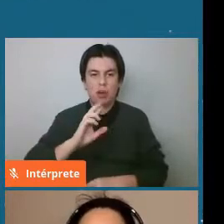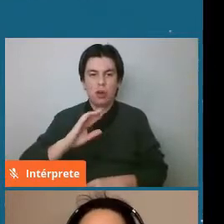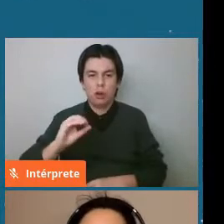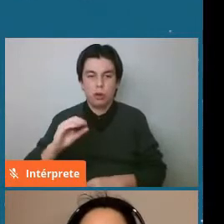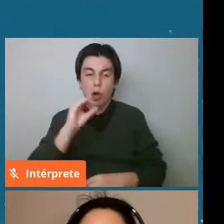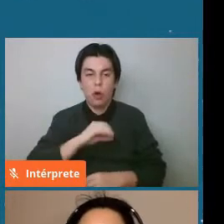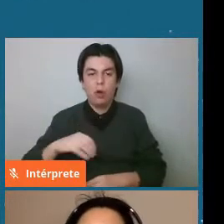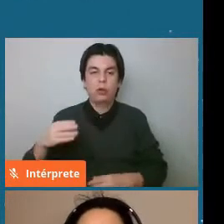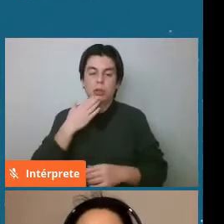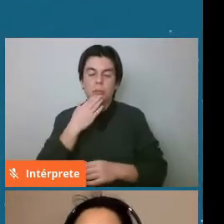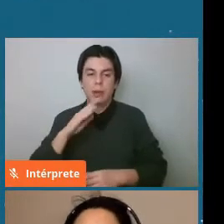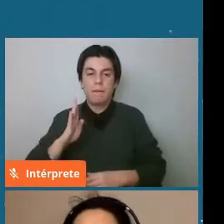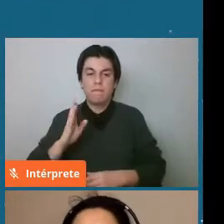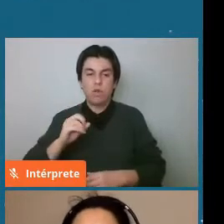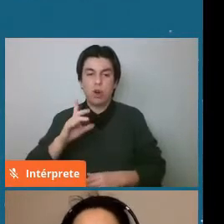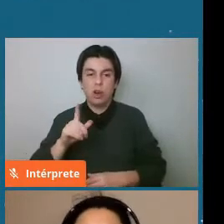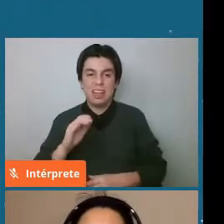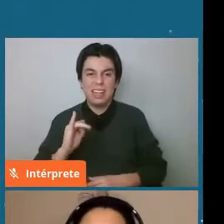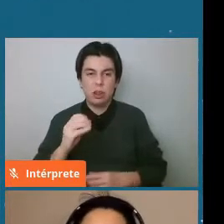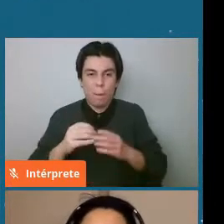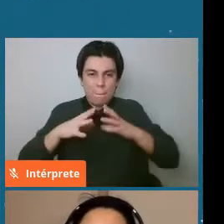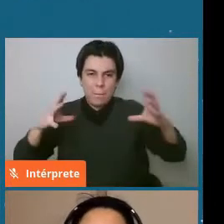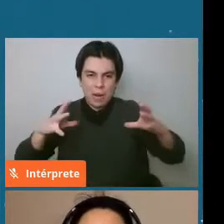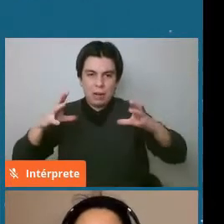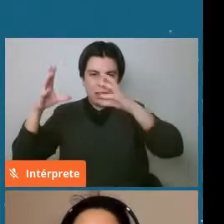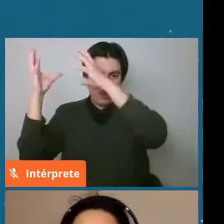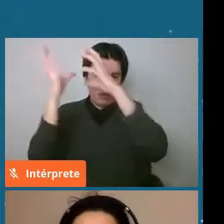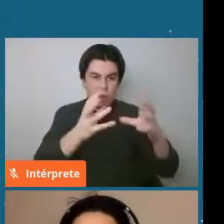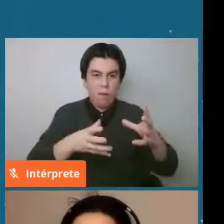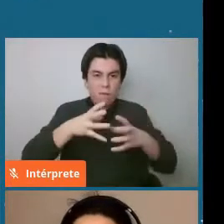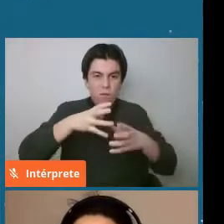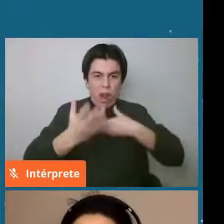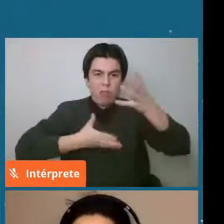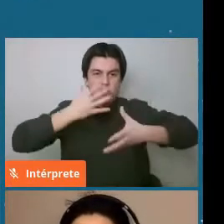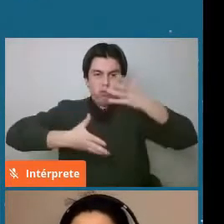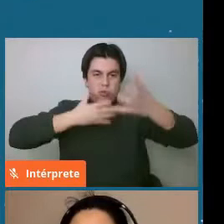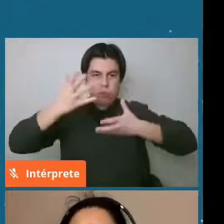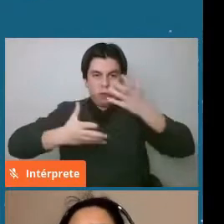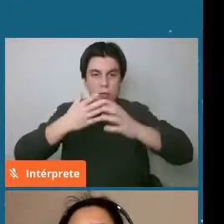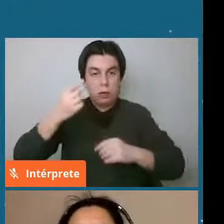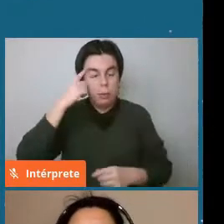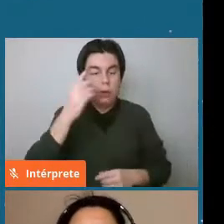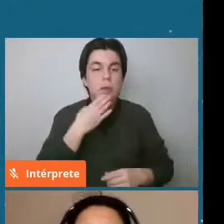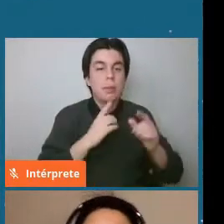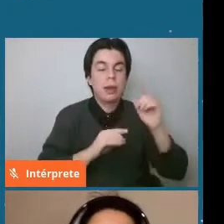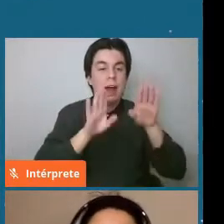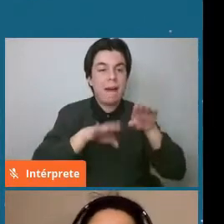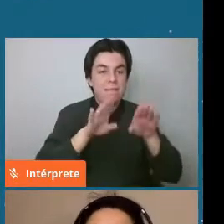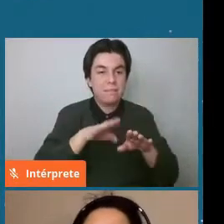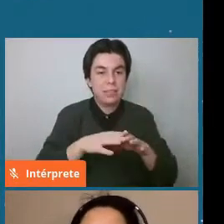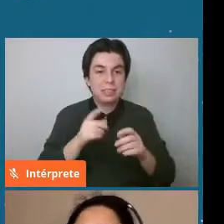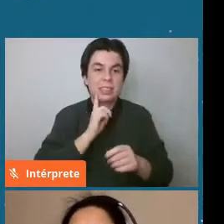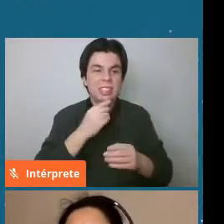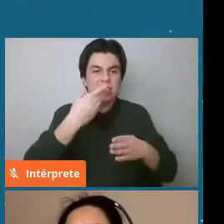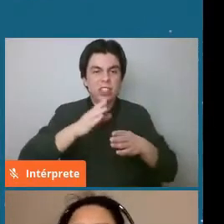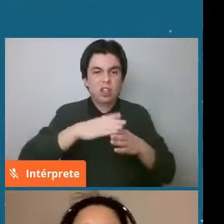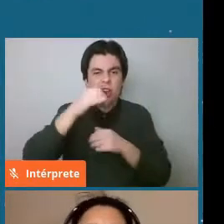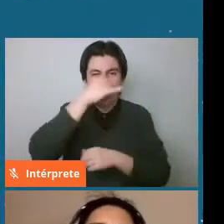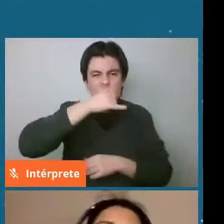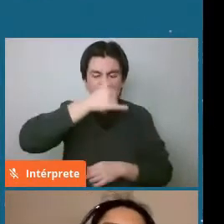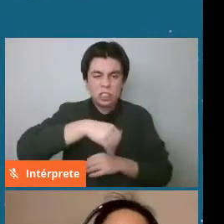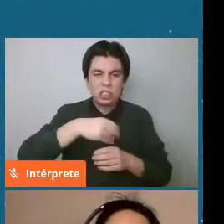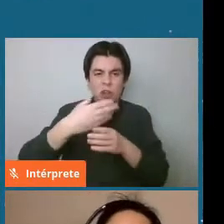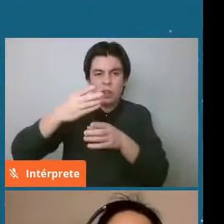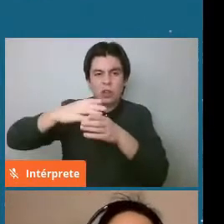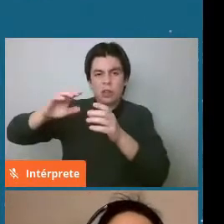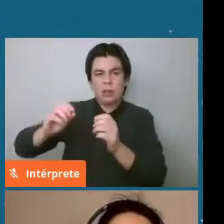de fuego lo puede causar material que no es natural, o sea, chatarra espacial, por ejemplo. Y la gente a veces se confunde si